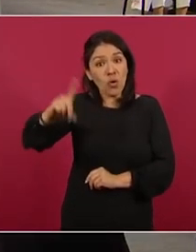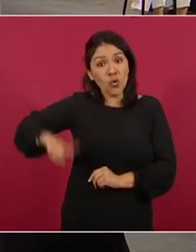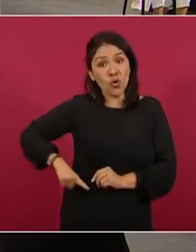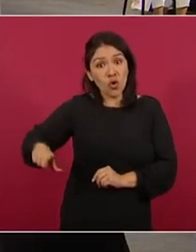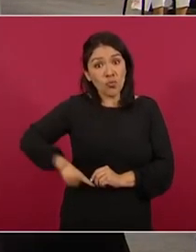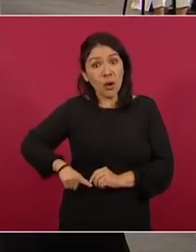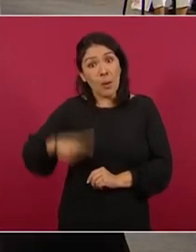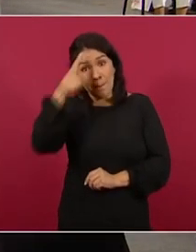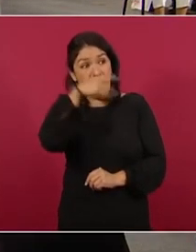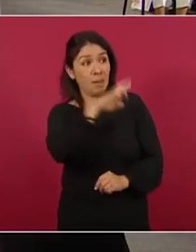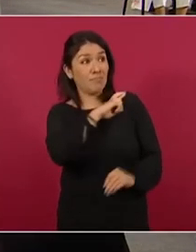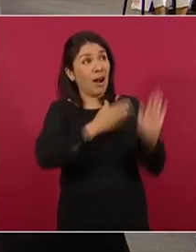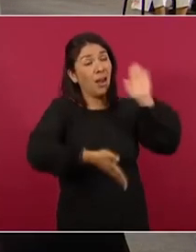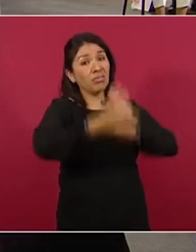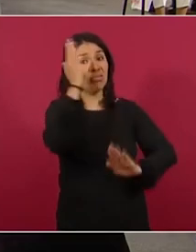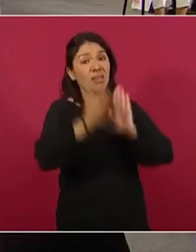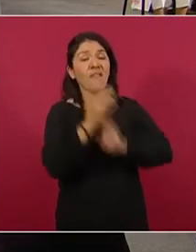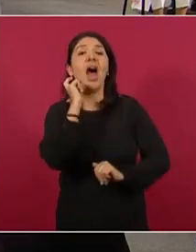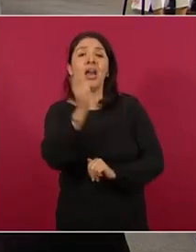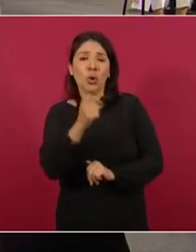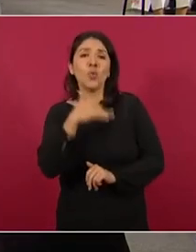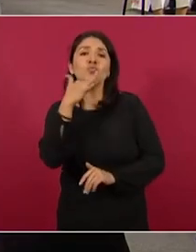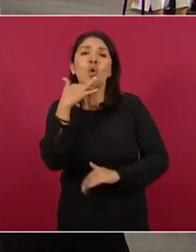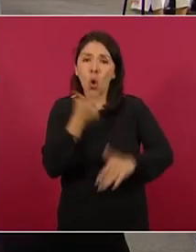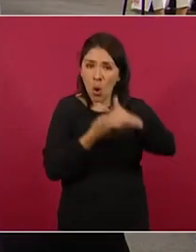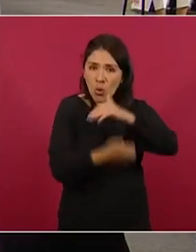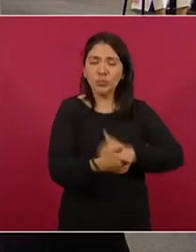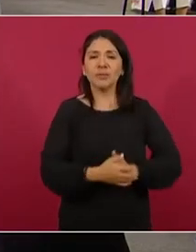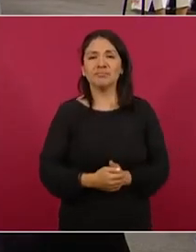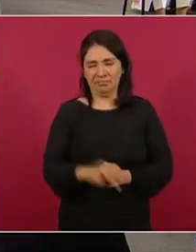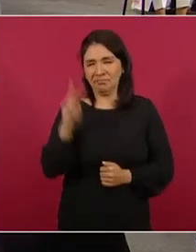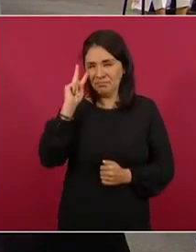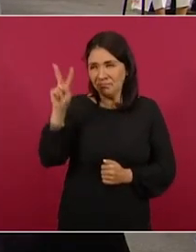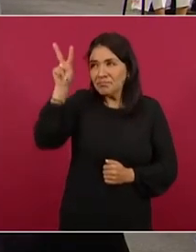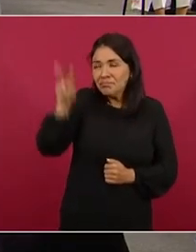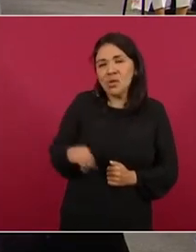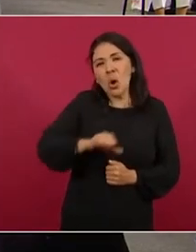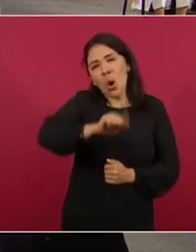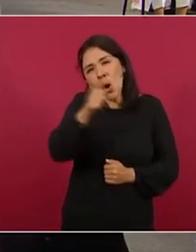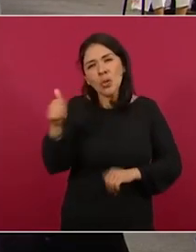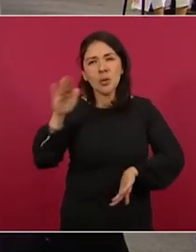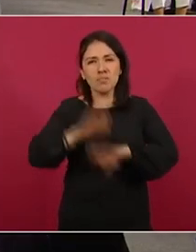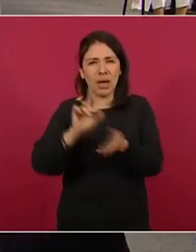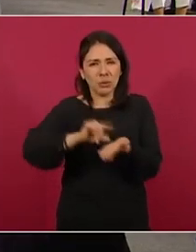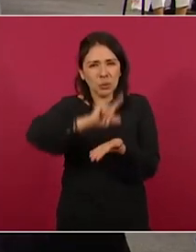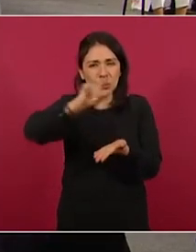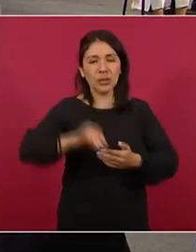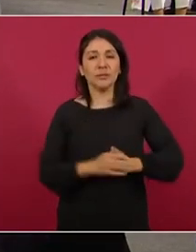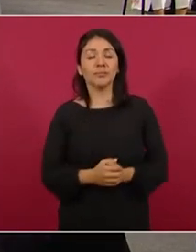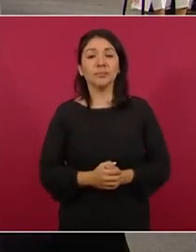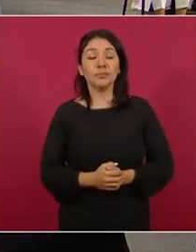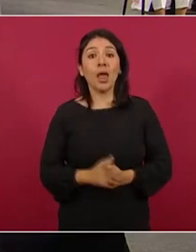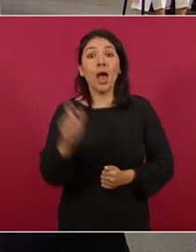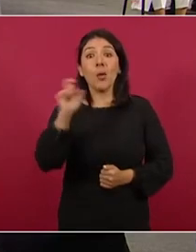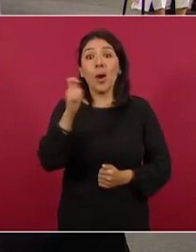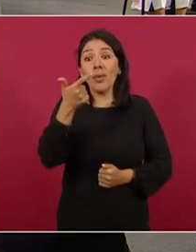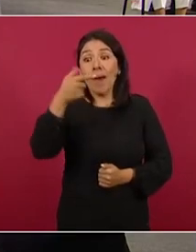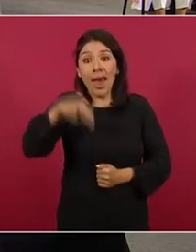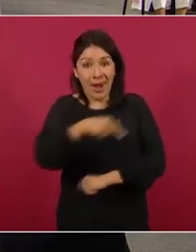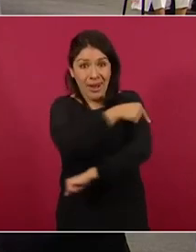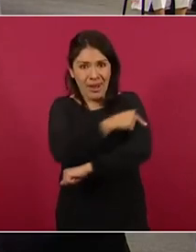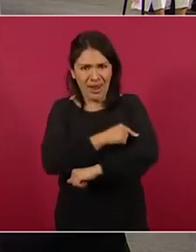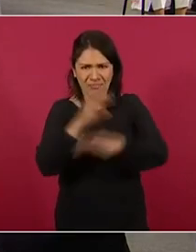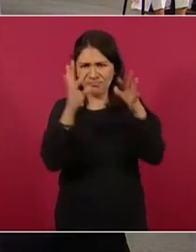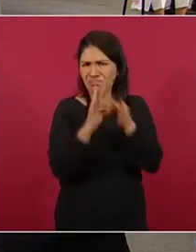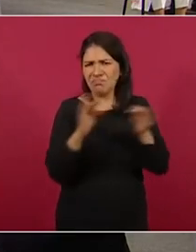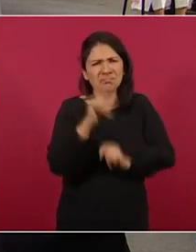corrupción En la pantalla vamos a ver más tuits Cuando la Guardia Nacional aclaró que